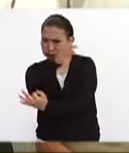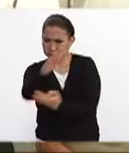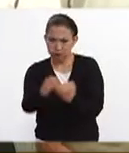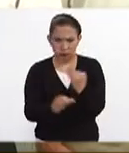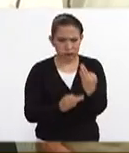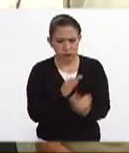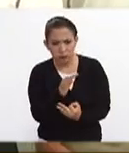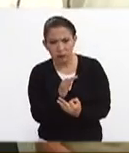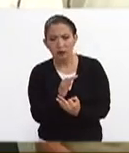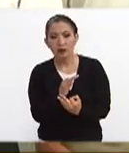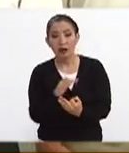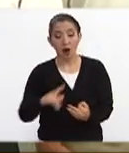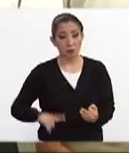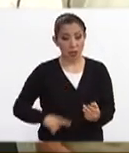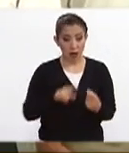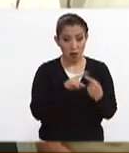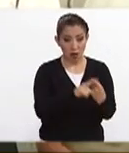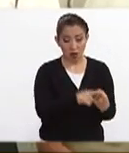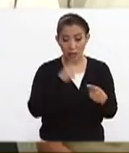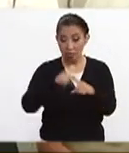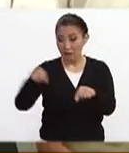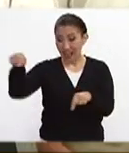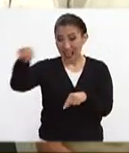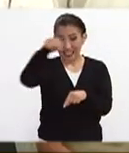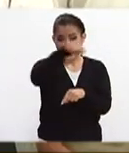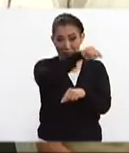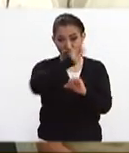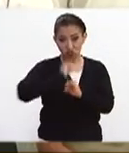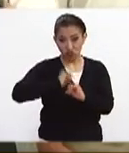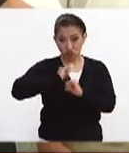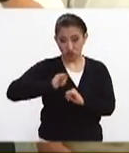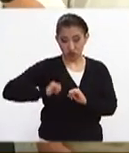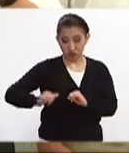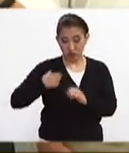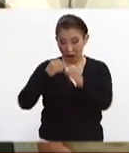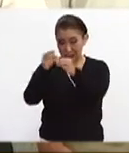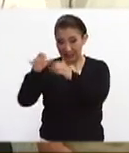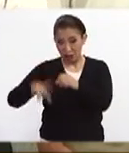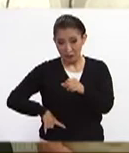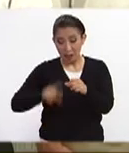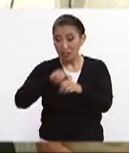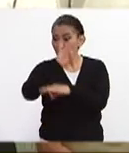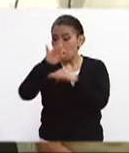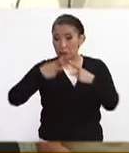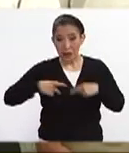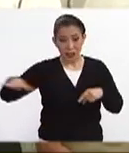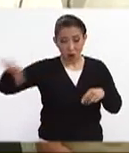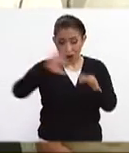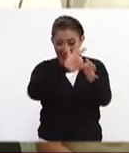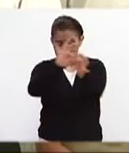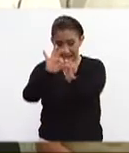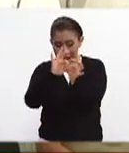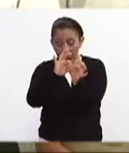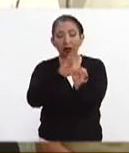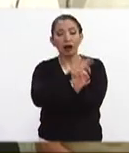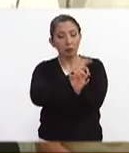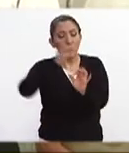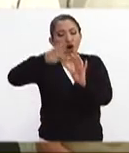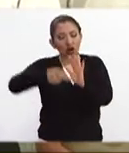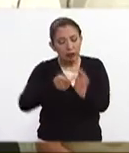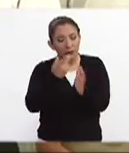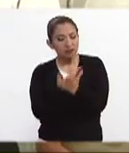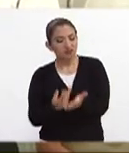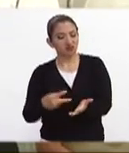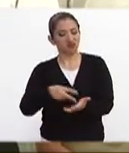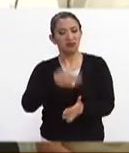el gobierno, los distintos órdenes y la sociedad en su conjunto, habremos de poner nuevamente